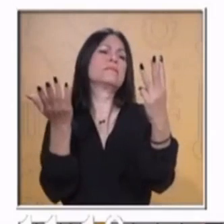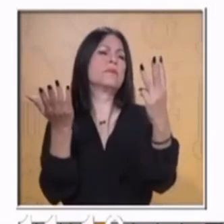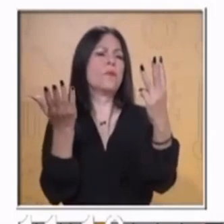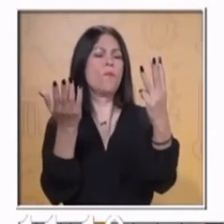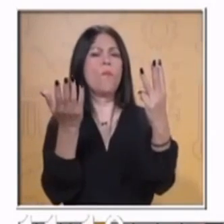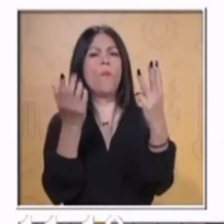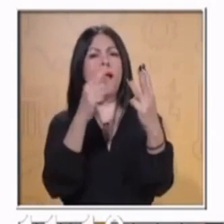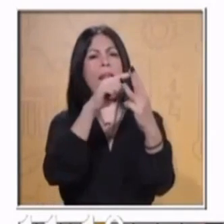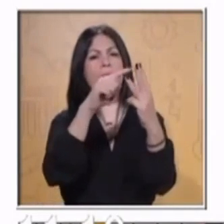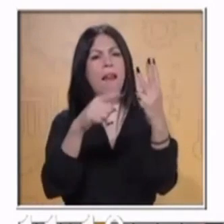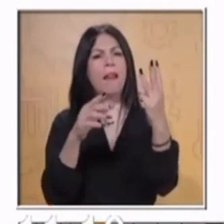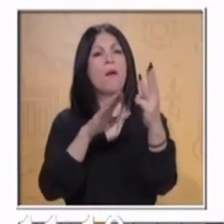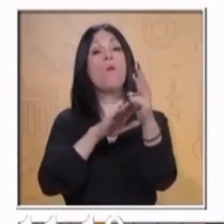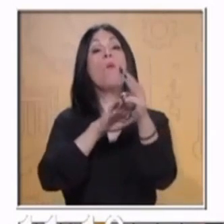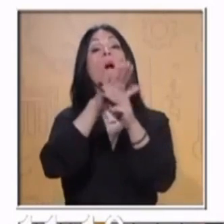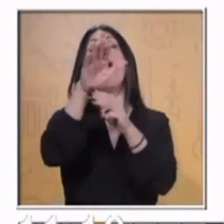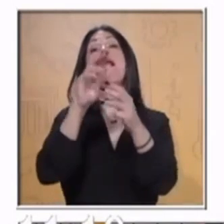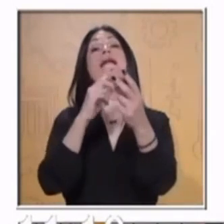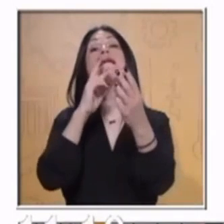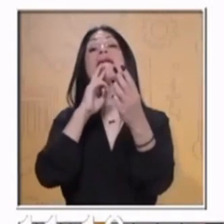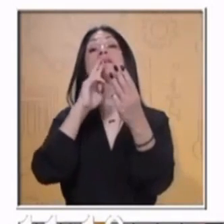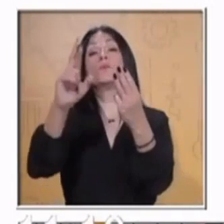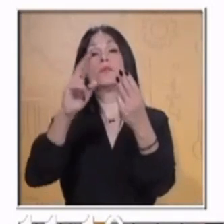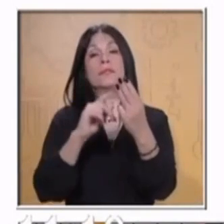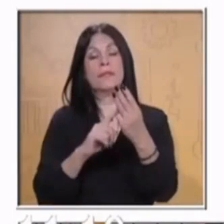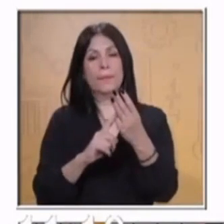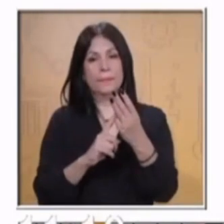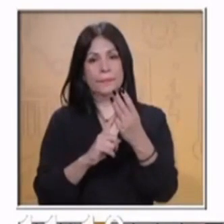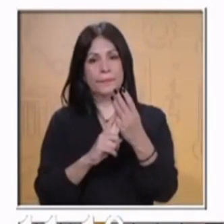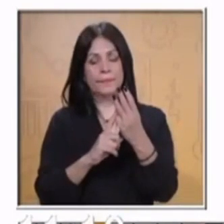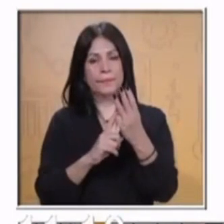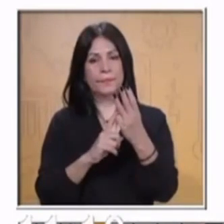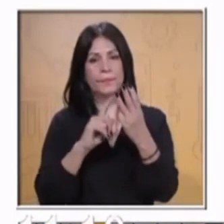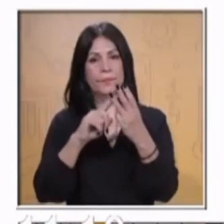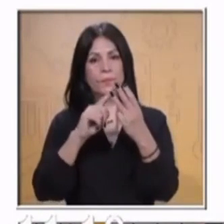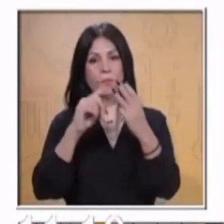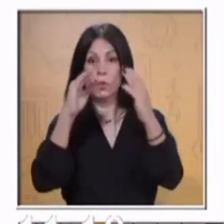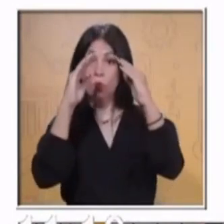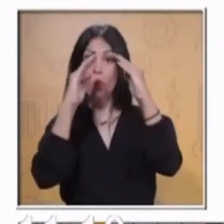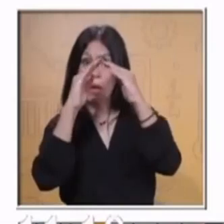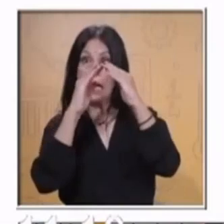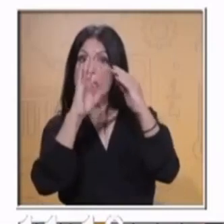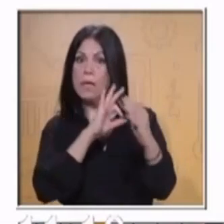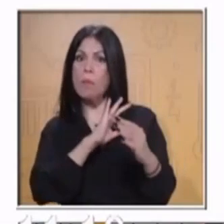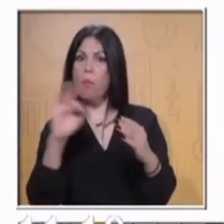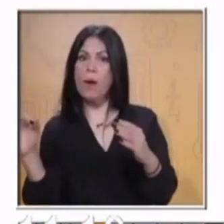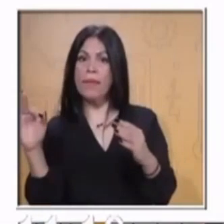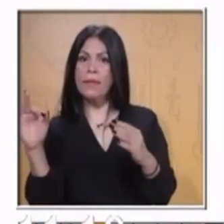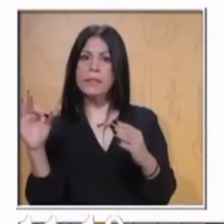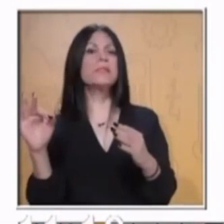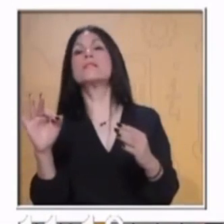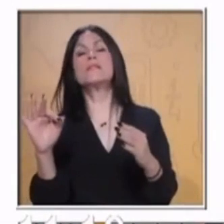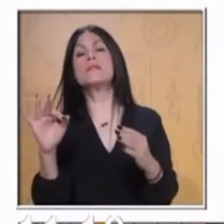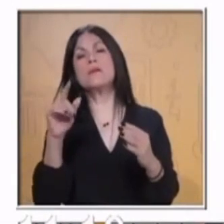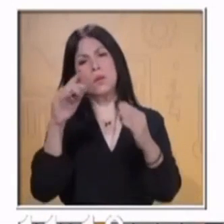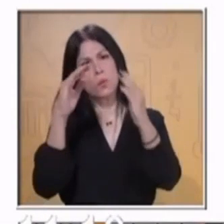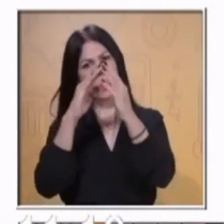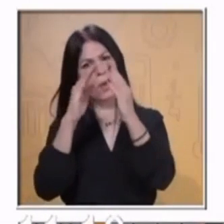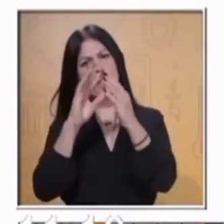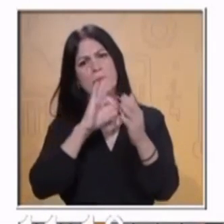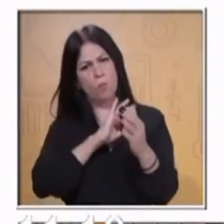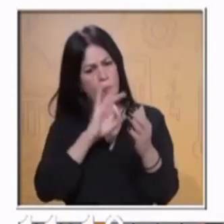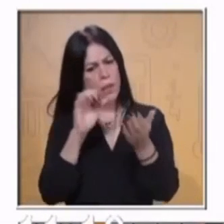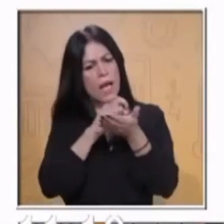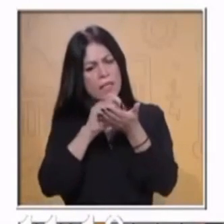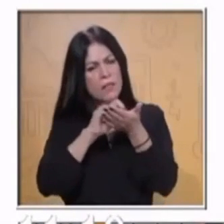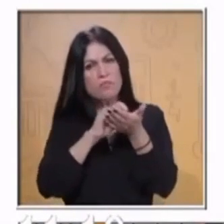otras posibles respuestas. Acuérdense, hay que aplicarla en casita o hacer una llamada telefónica a tus familiares.